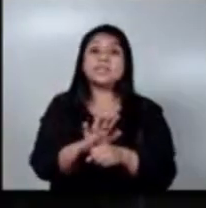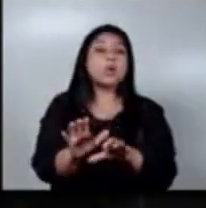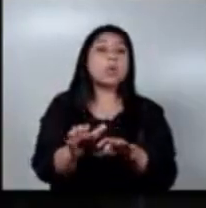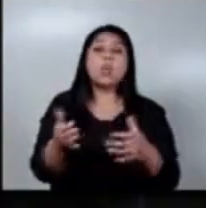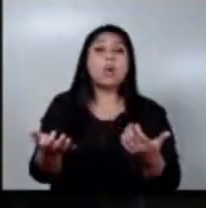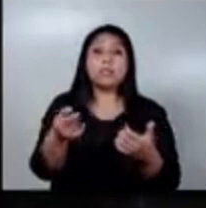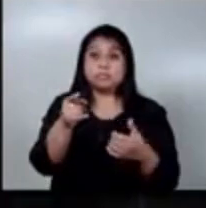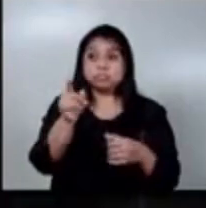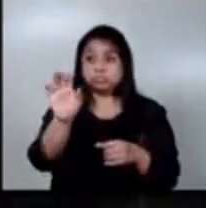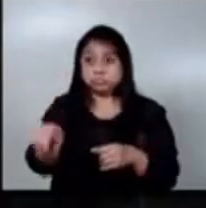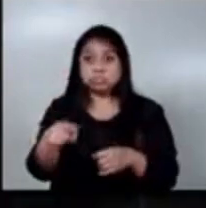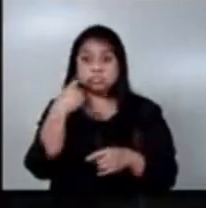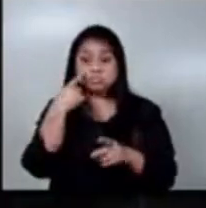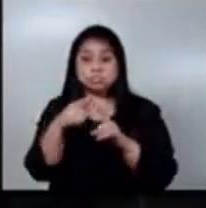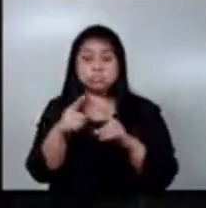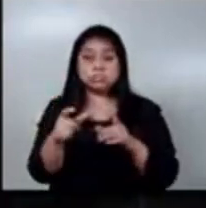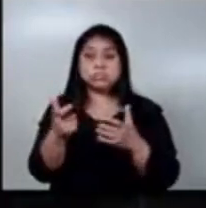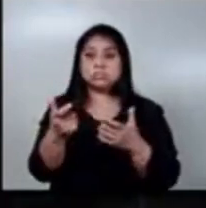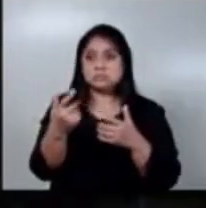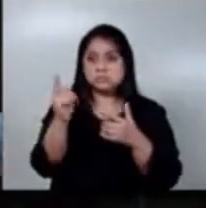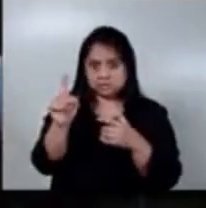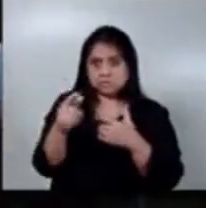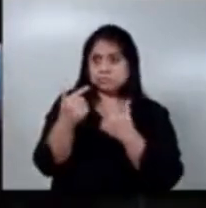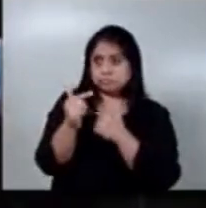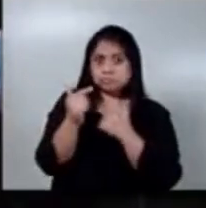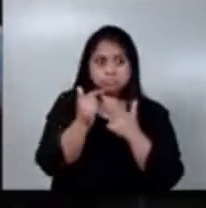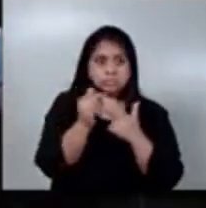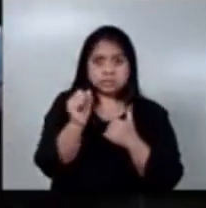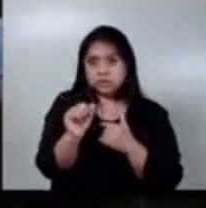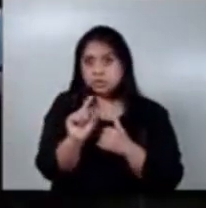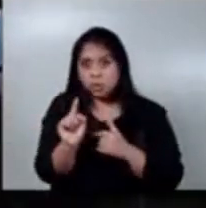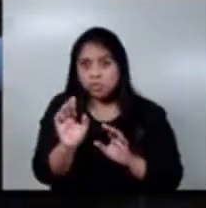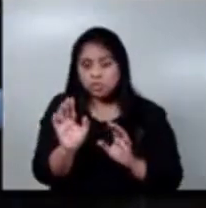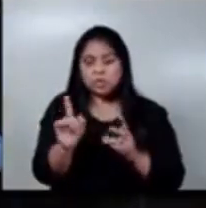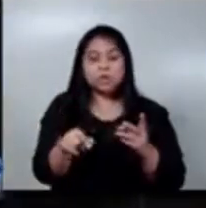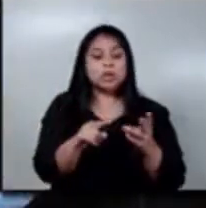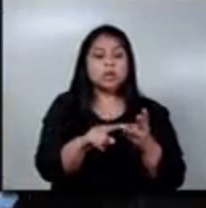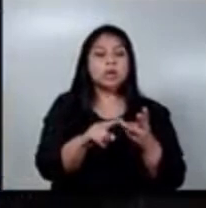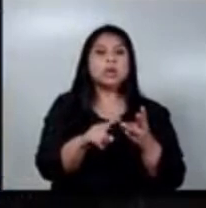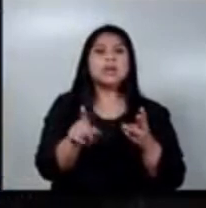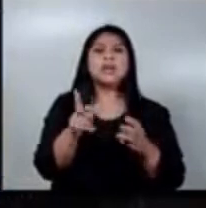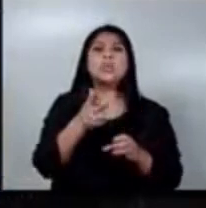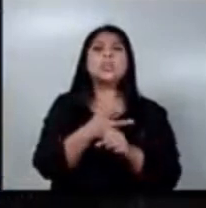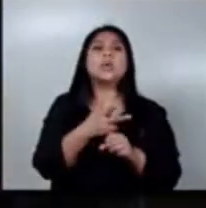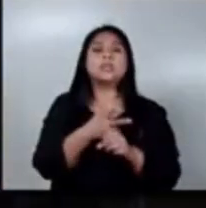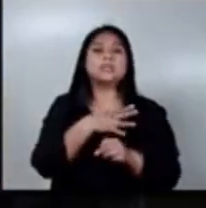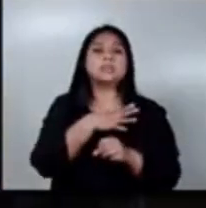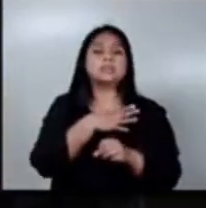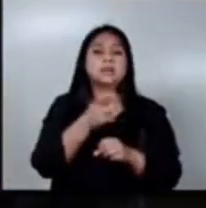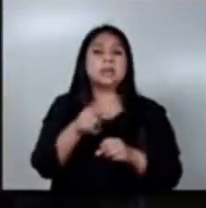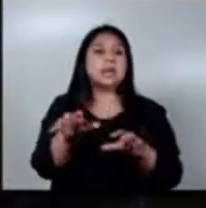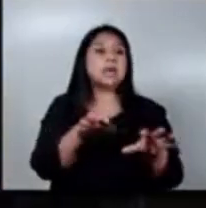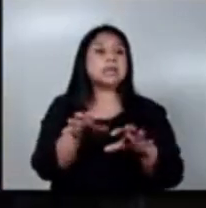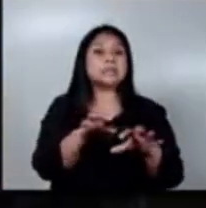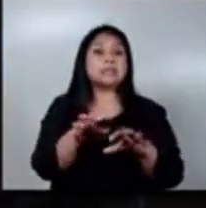hace y ver si tienen algunas restricciones. Y por último, si en Guatemala se tiene alguna actividad contemplada